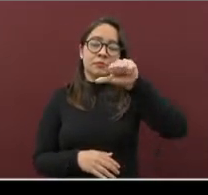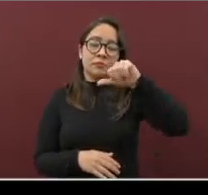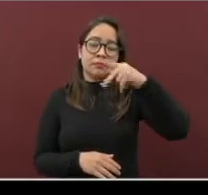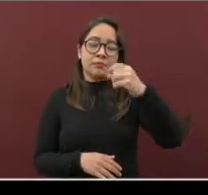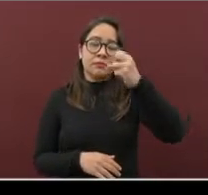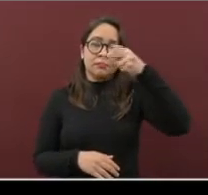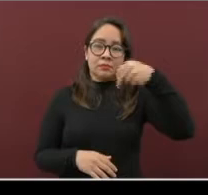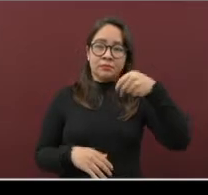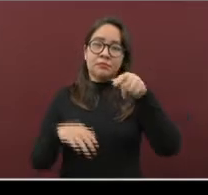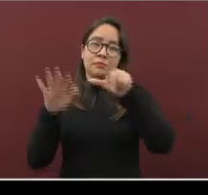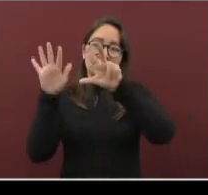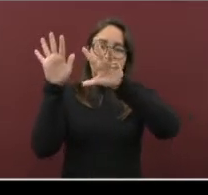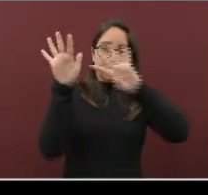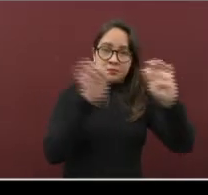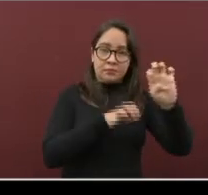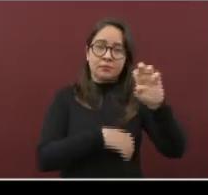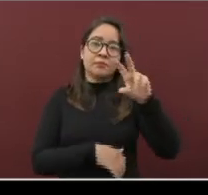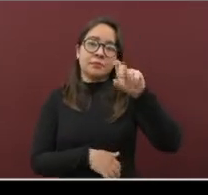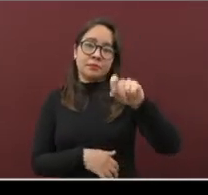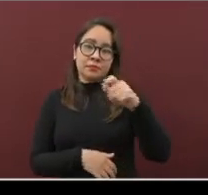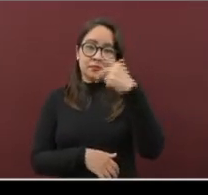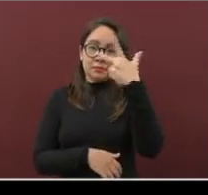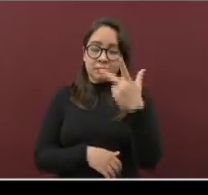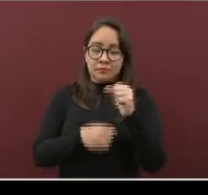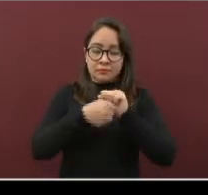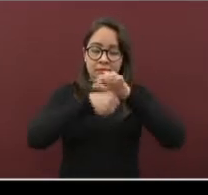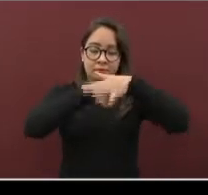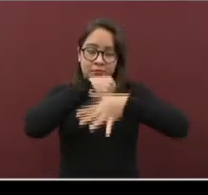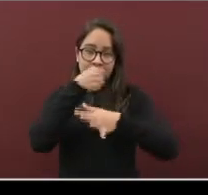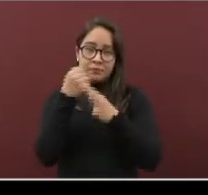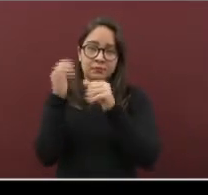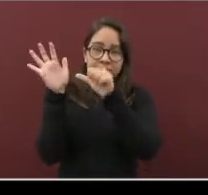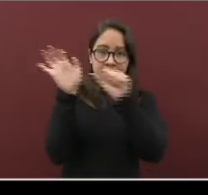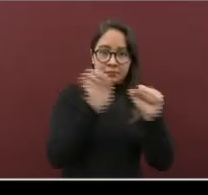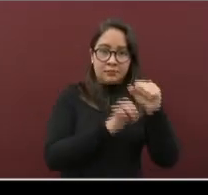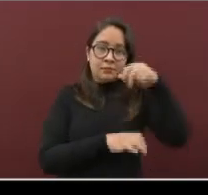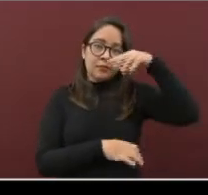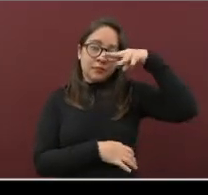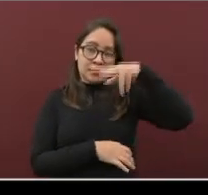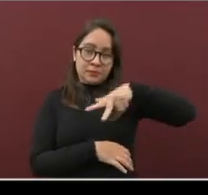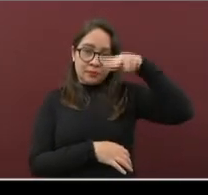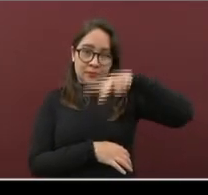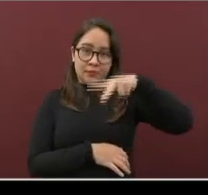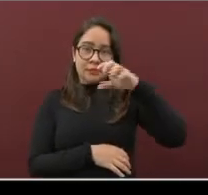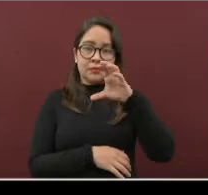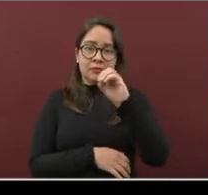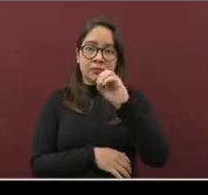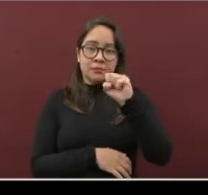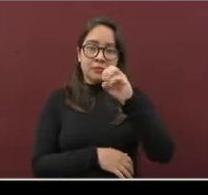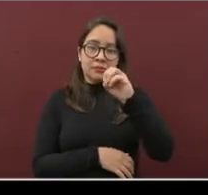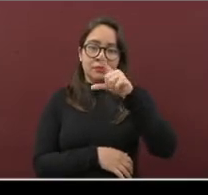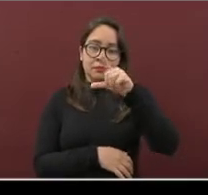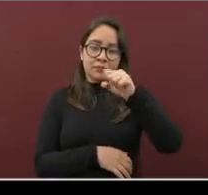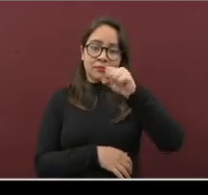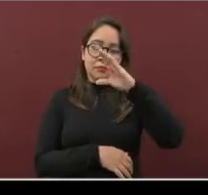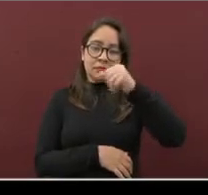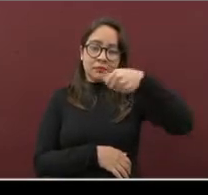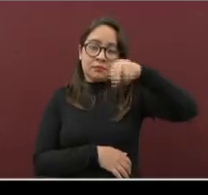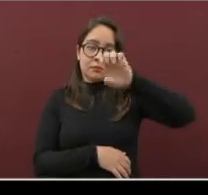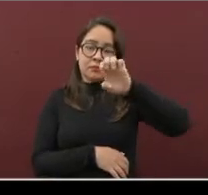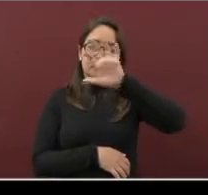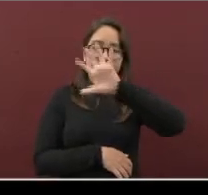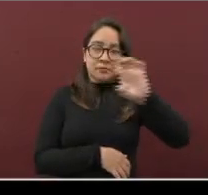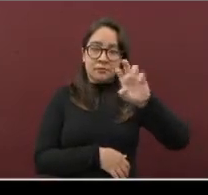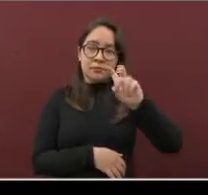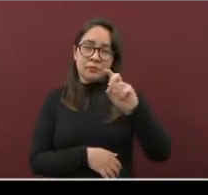Cozamaloapan, 928. San Andrés Tuxtla, 618. Y Cozoleacaque, 542.